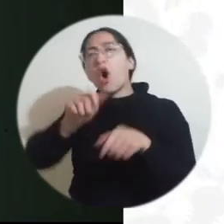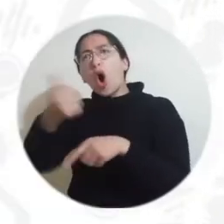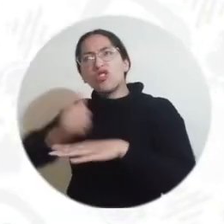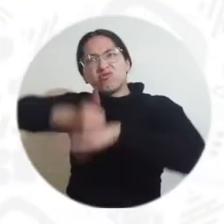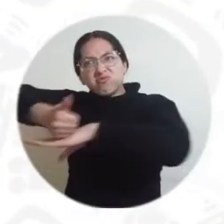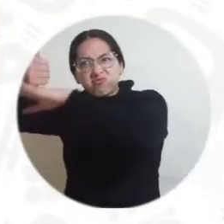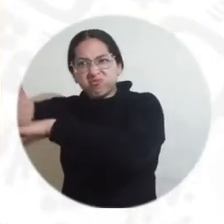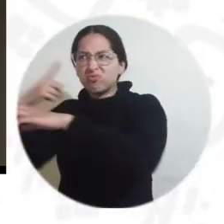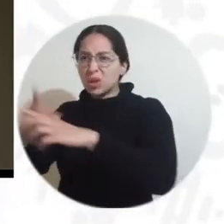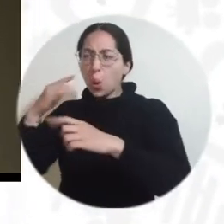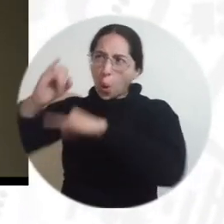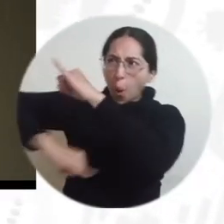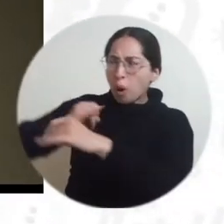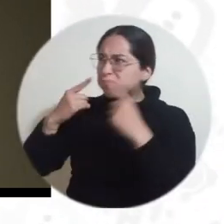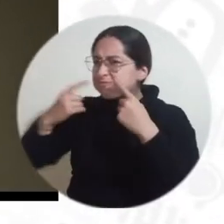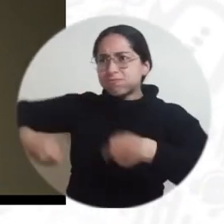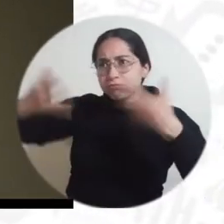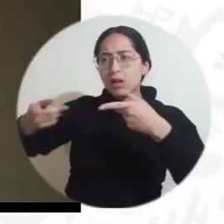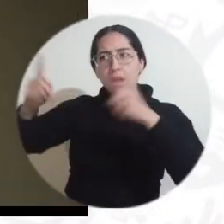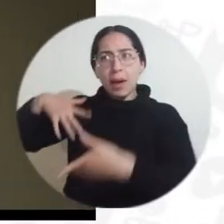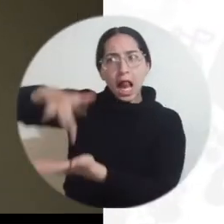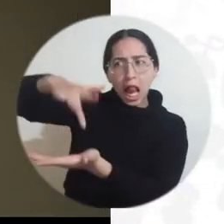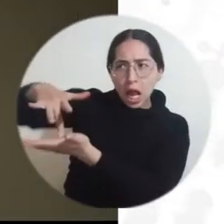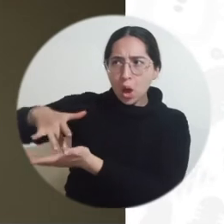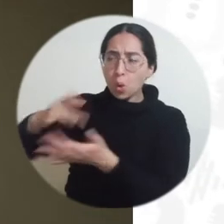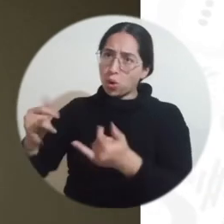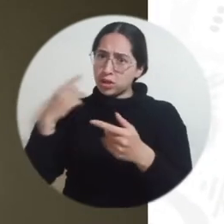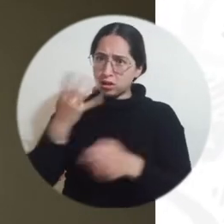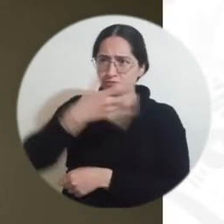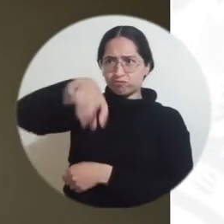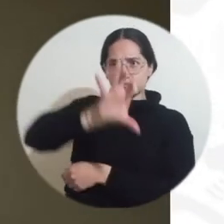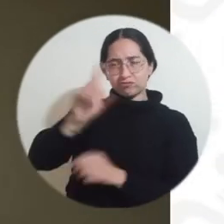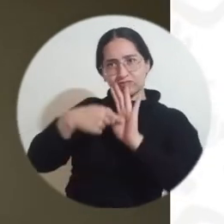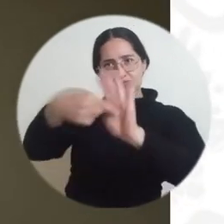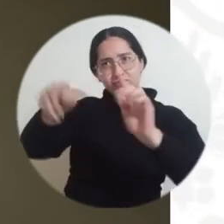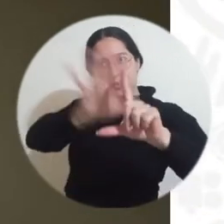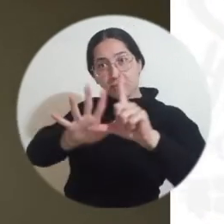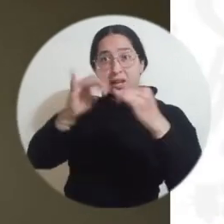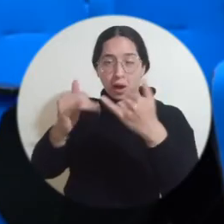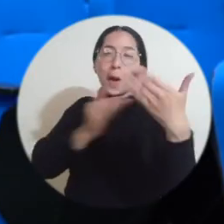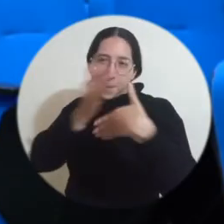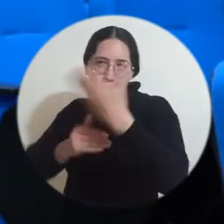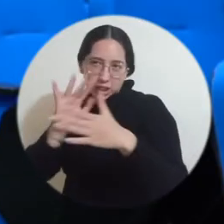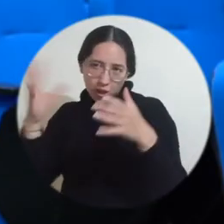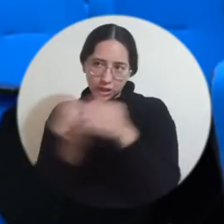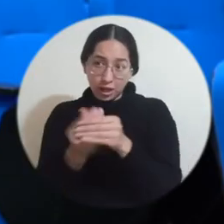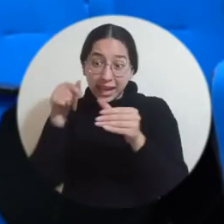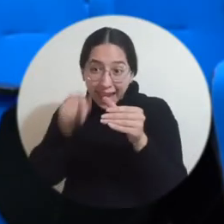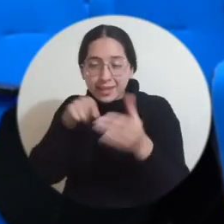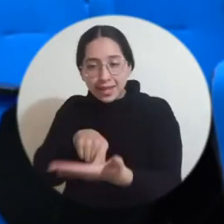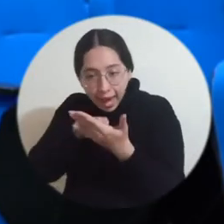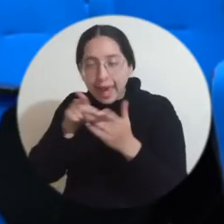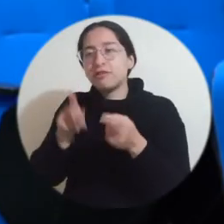participando también dentro de esa programación. Contento de que el corto esté estrenando en un festival con esta temática de inclusión